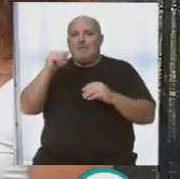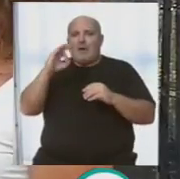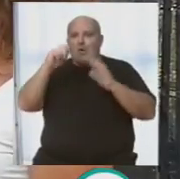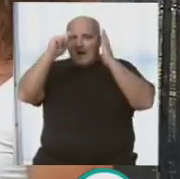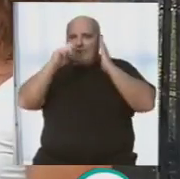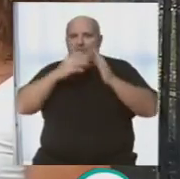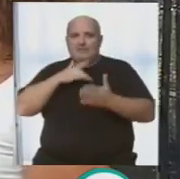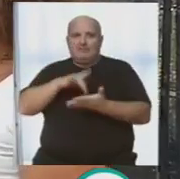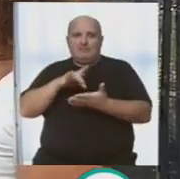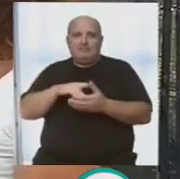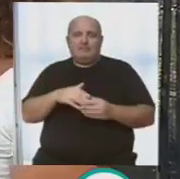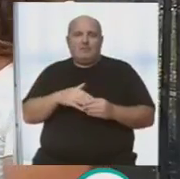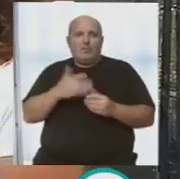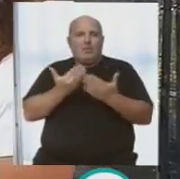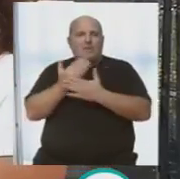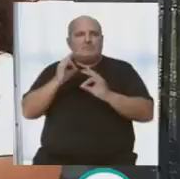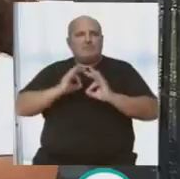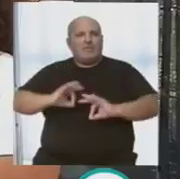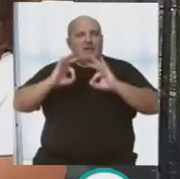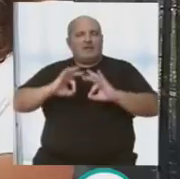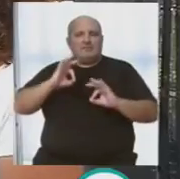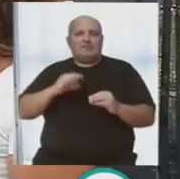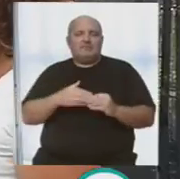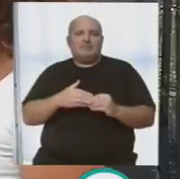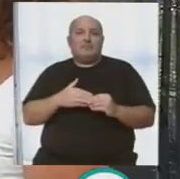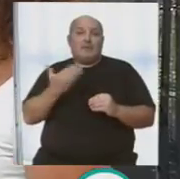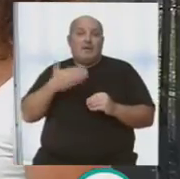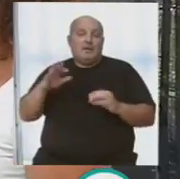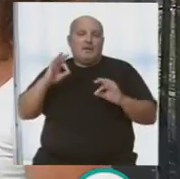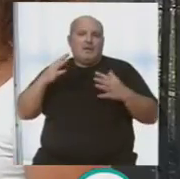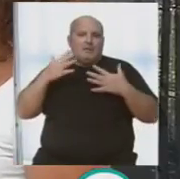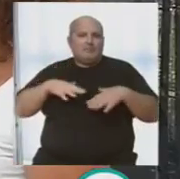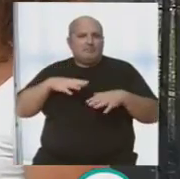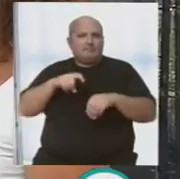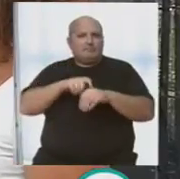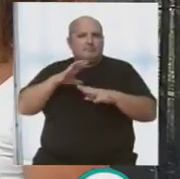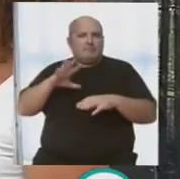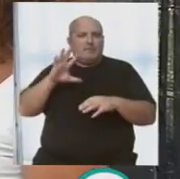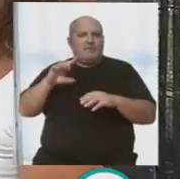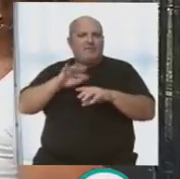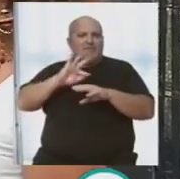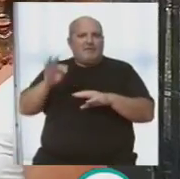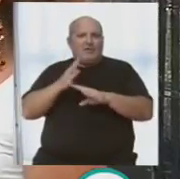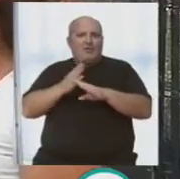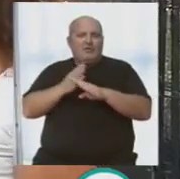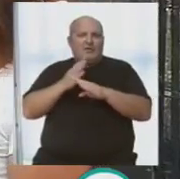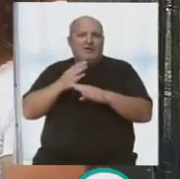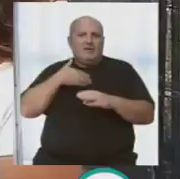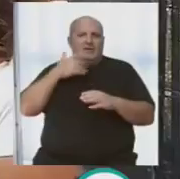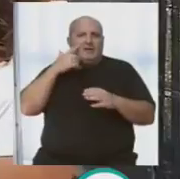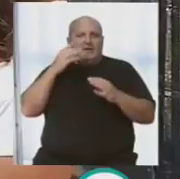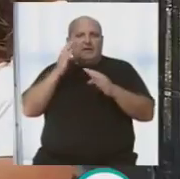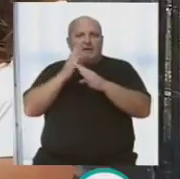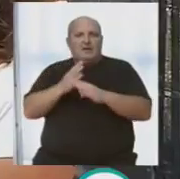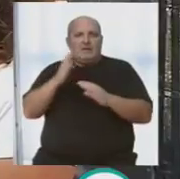referente a Paco Alba. Es un día dedicado, ¿no?, también al lujo. aparte que también estuarán algunos autores, como estamos haciendo el disco este, de los autores que